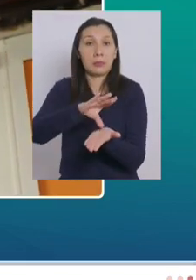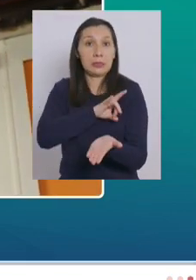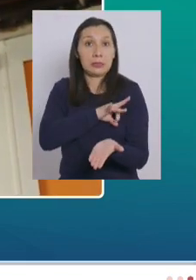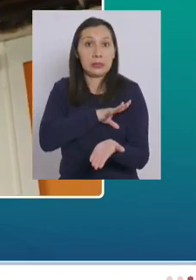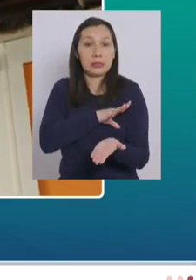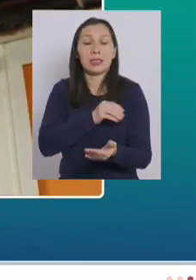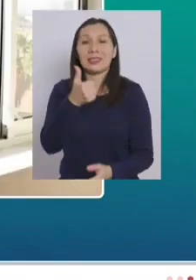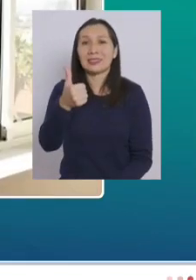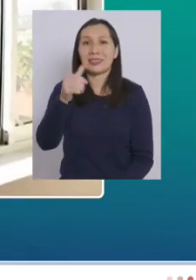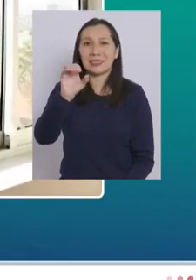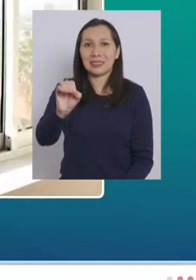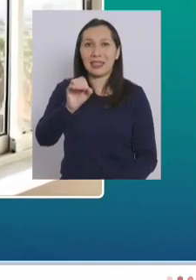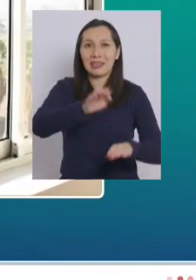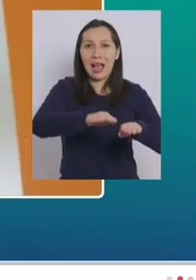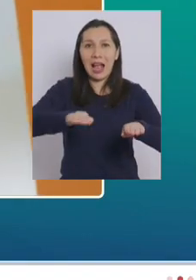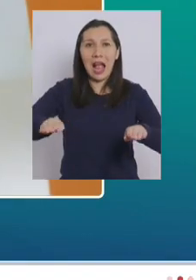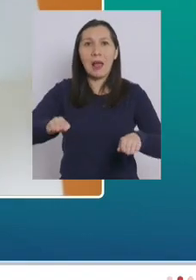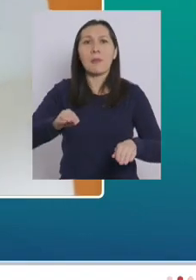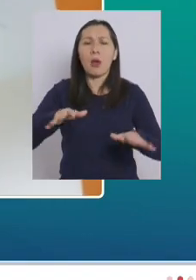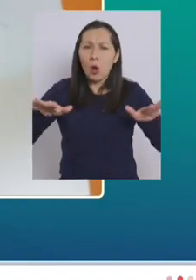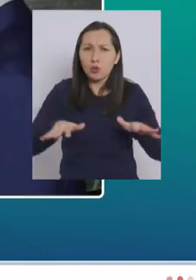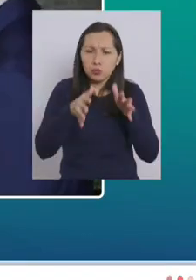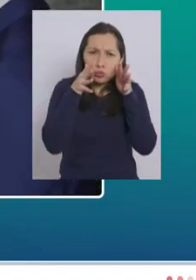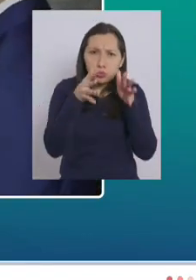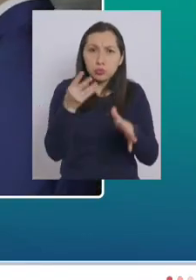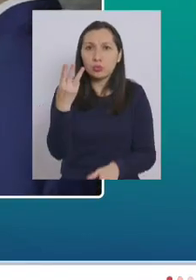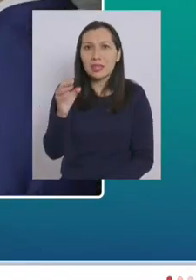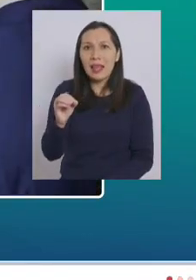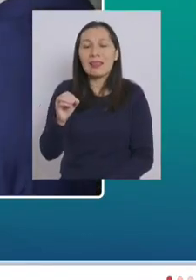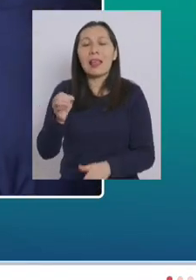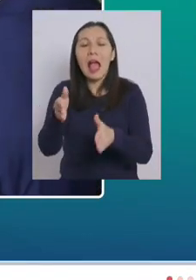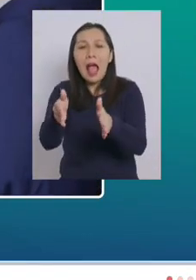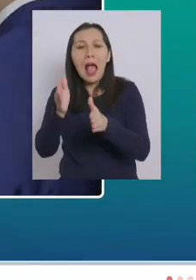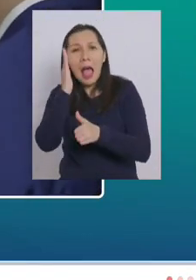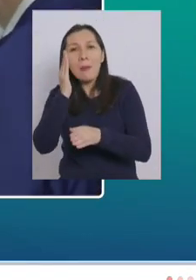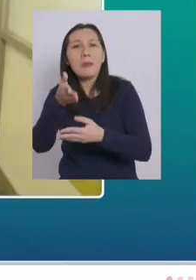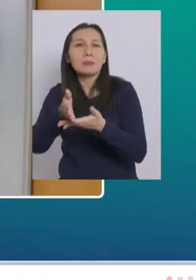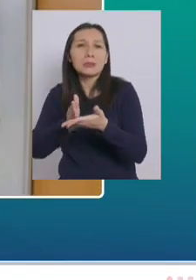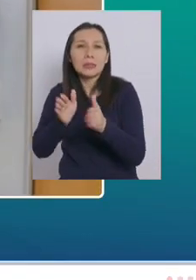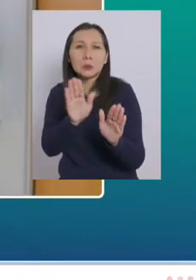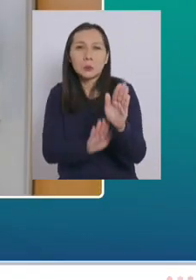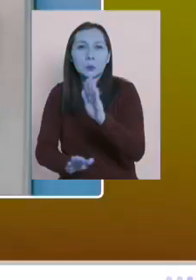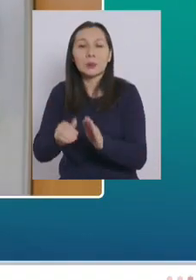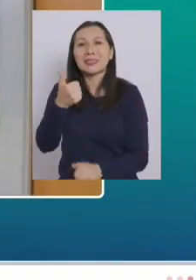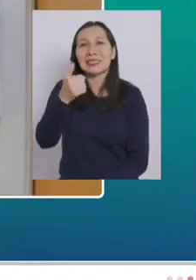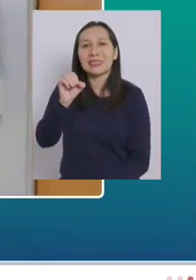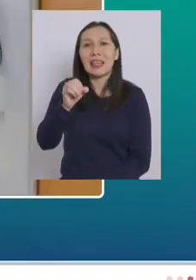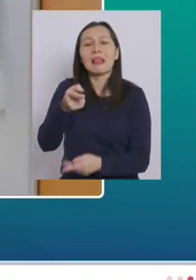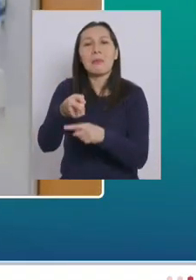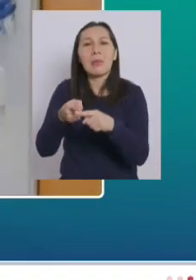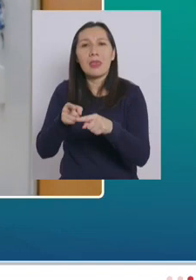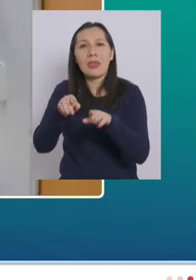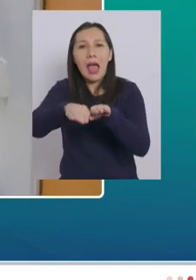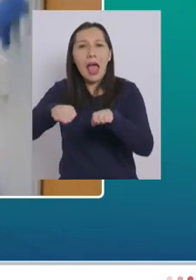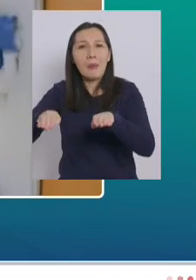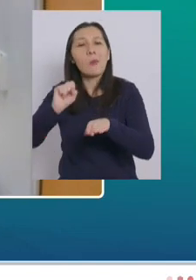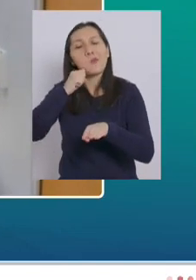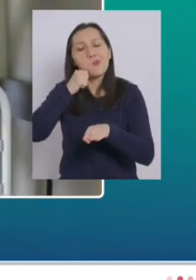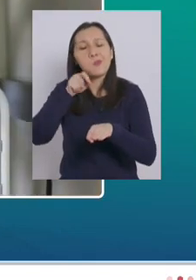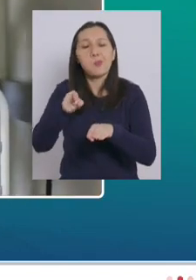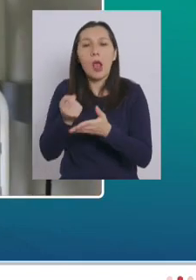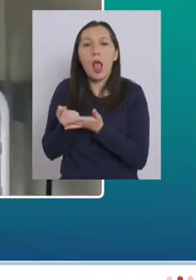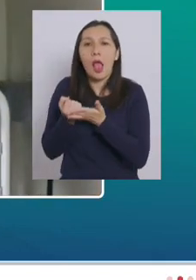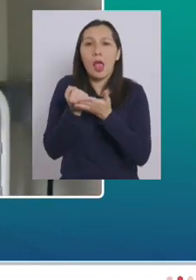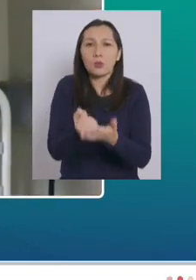60 camas de intensivo, 30 camas de intermedio y 60 camas medias, aportando así